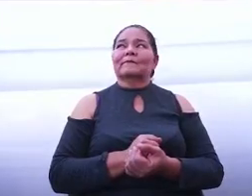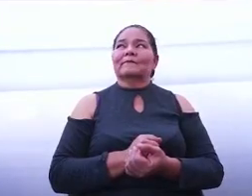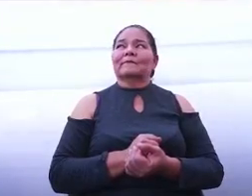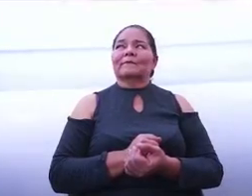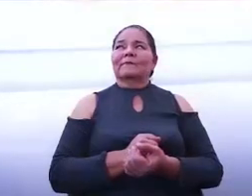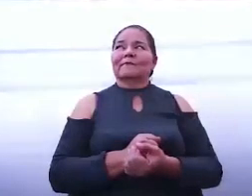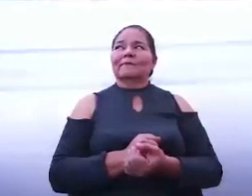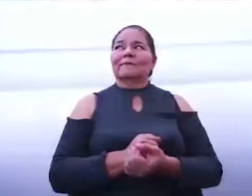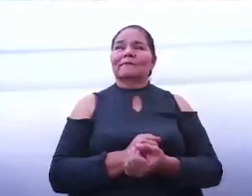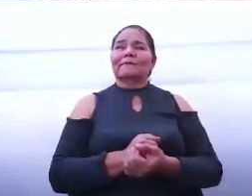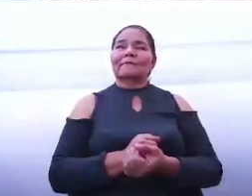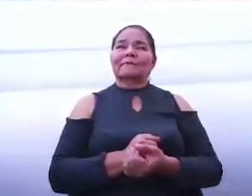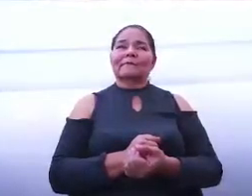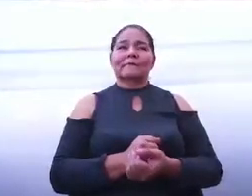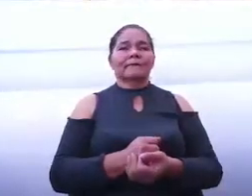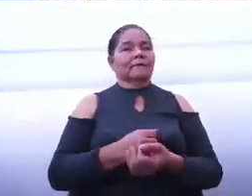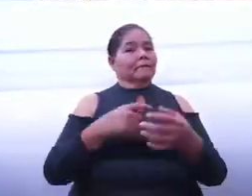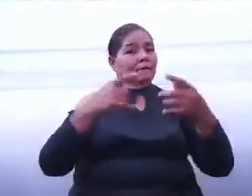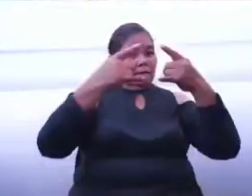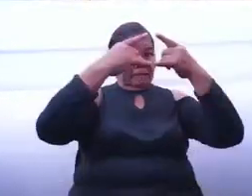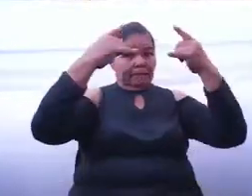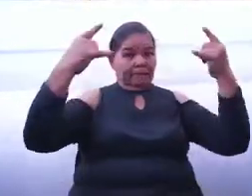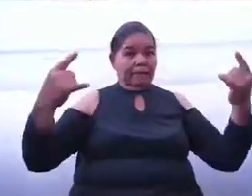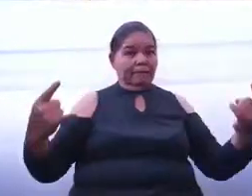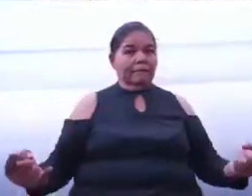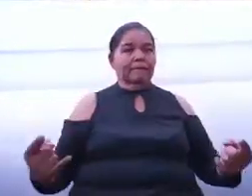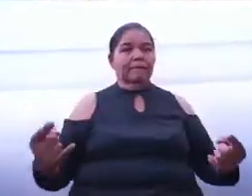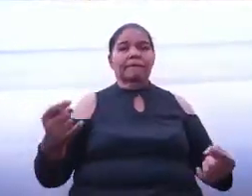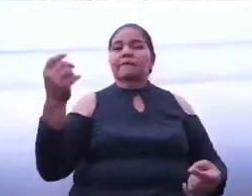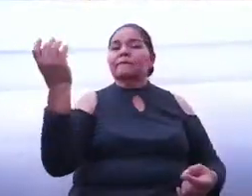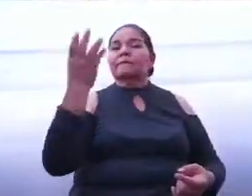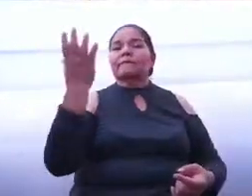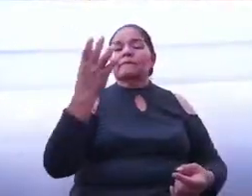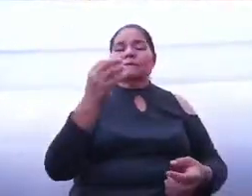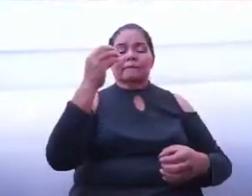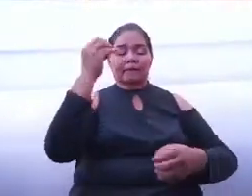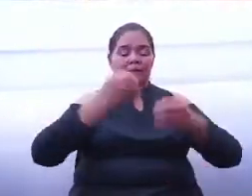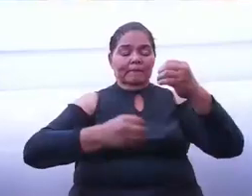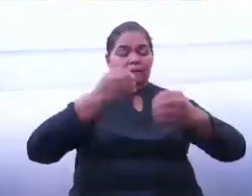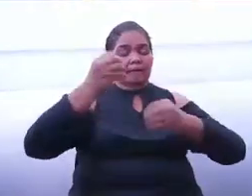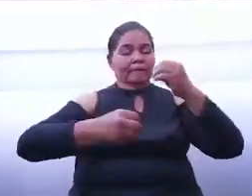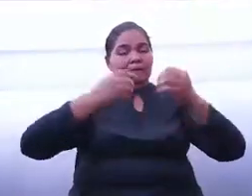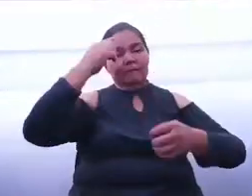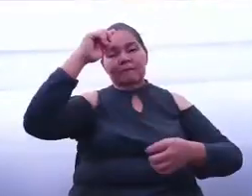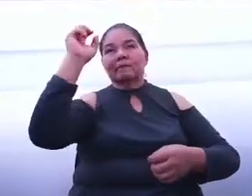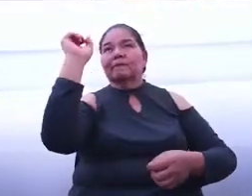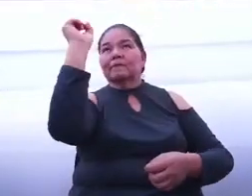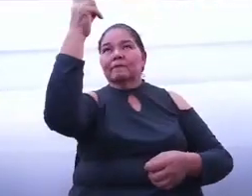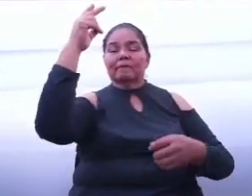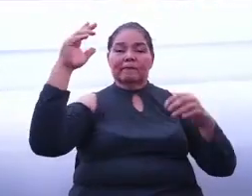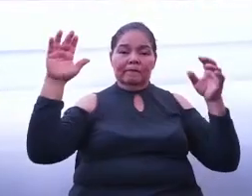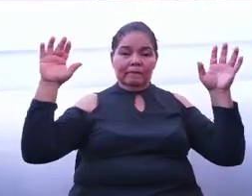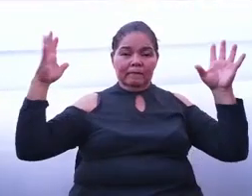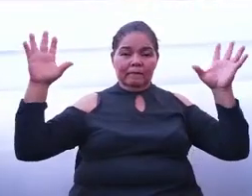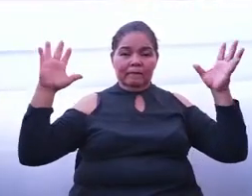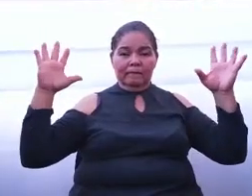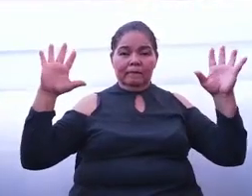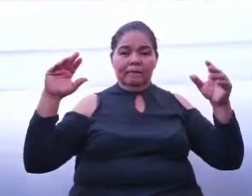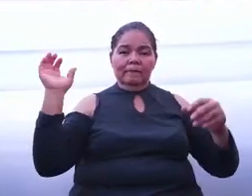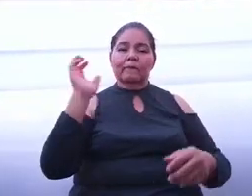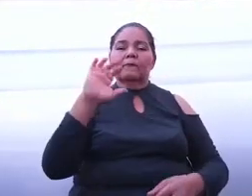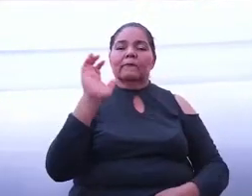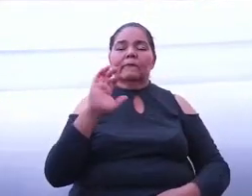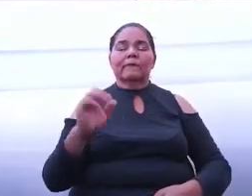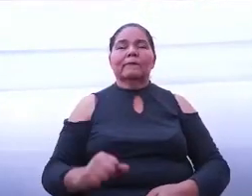la historia te hará justicia, para ti un caluroso aplauso. Gracias.